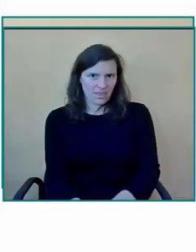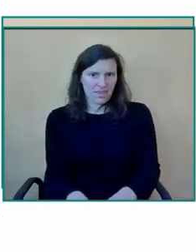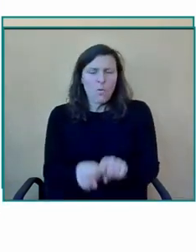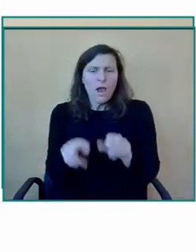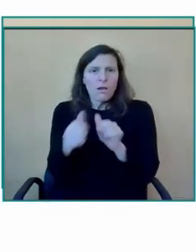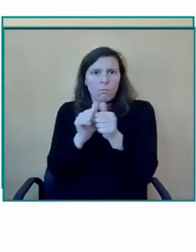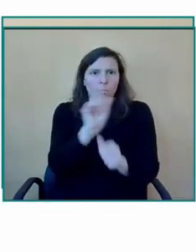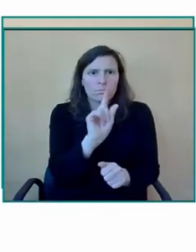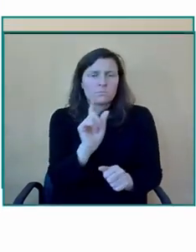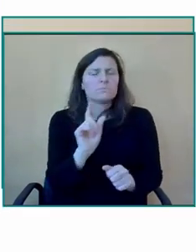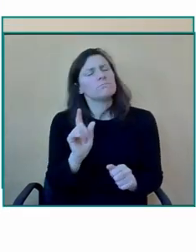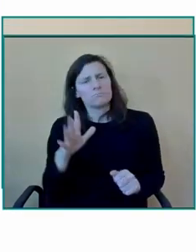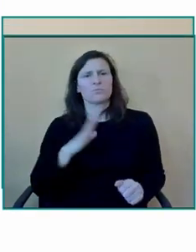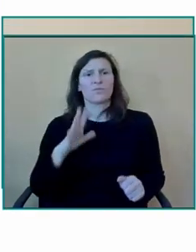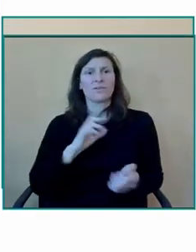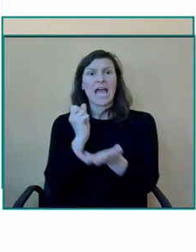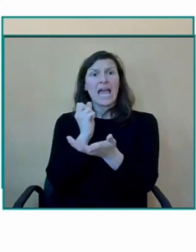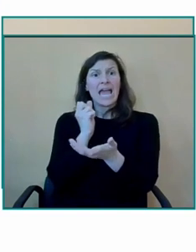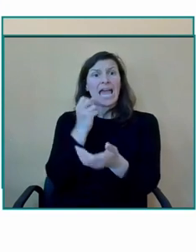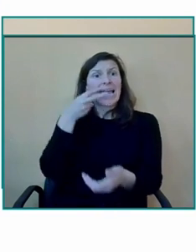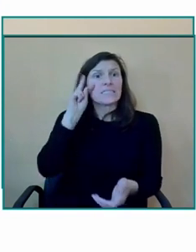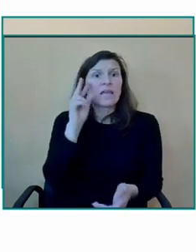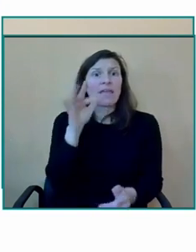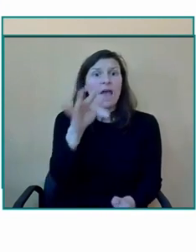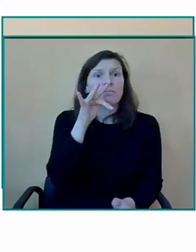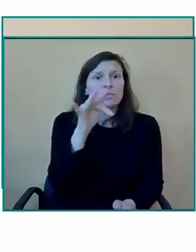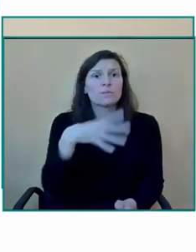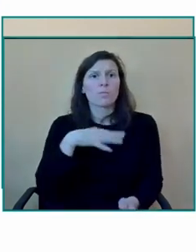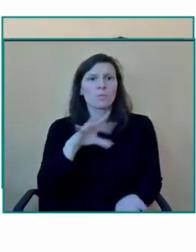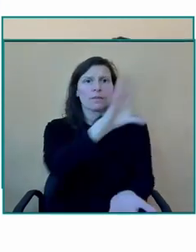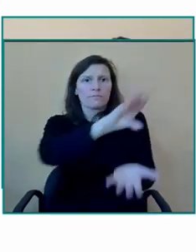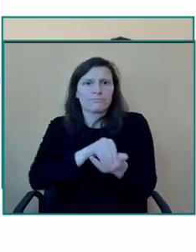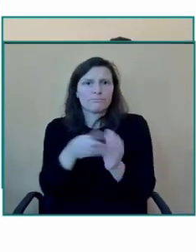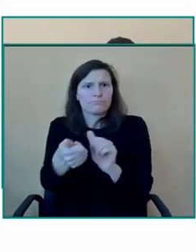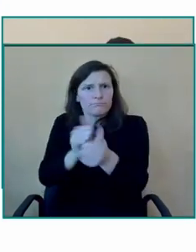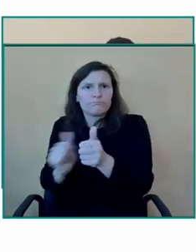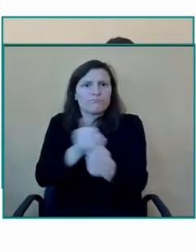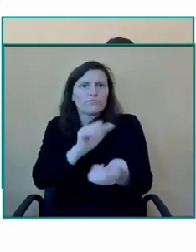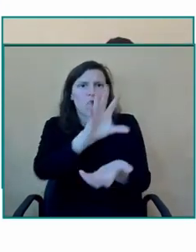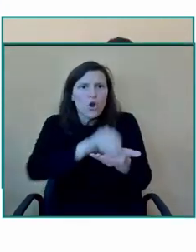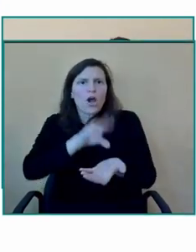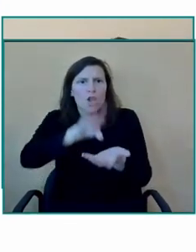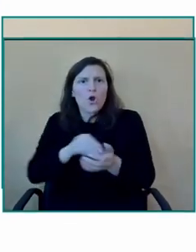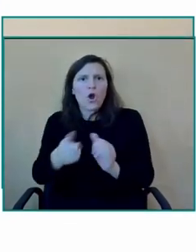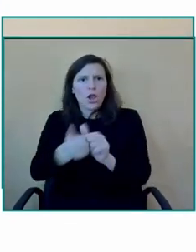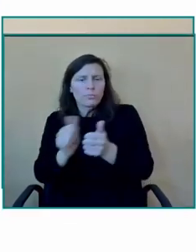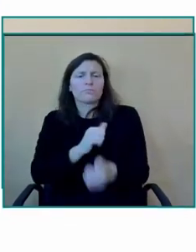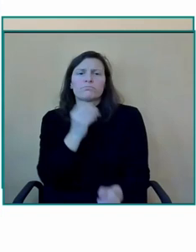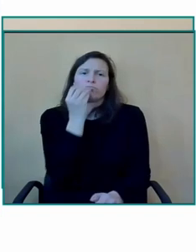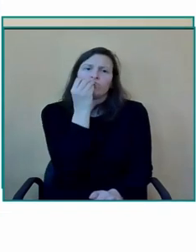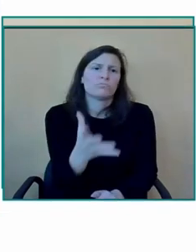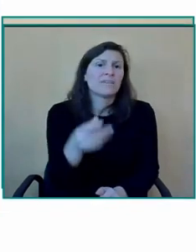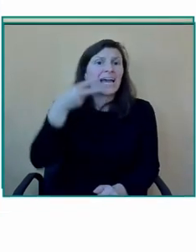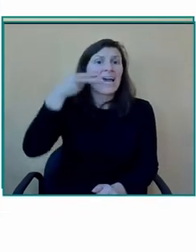la experiencia del Colegio Público del Sol porque es una experiencia buena, es una experiencia que trae inclusión, es una